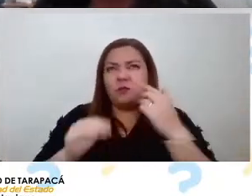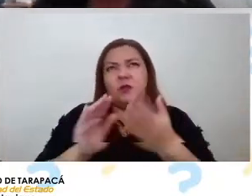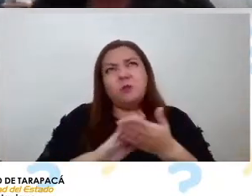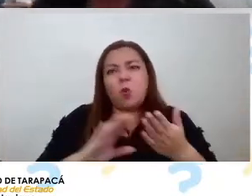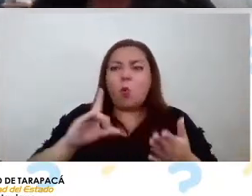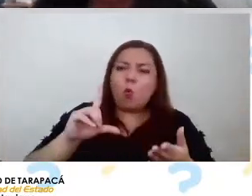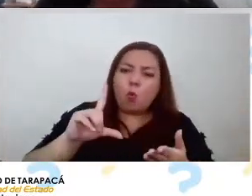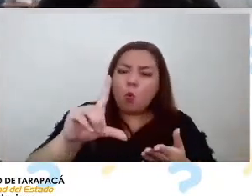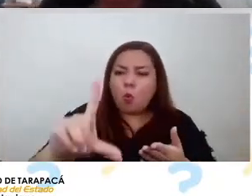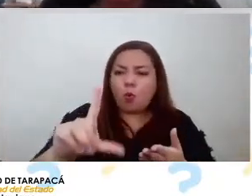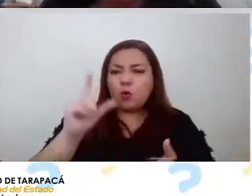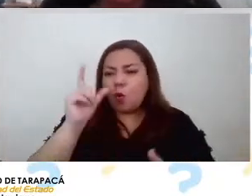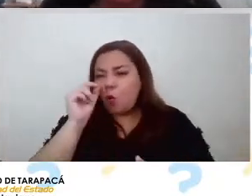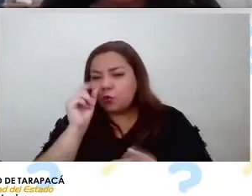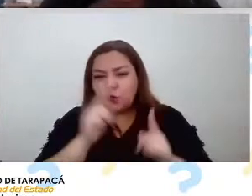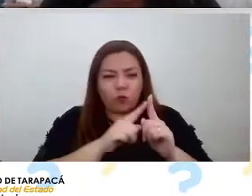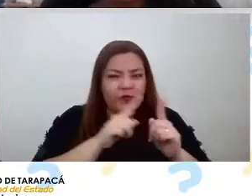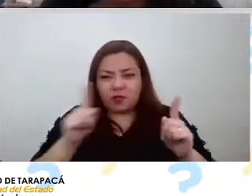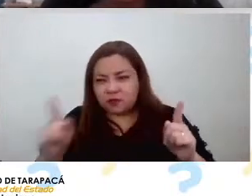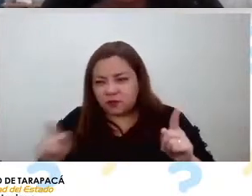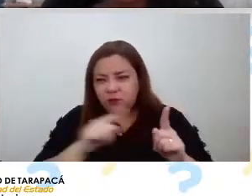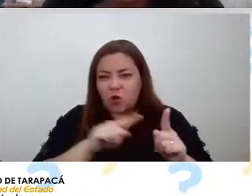y octubre aproximadamente.